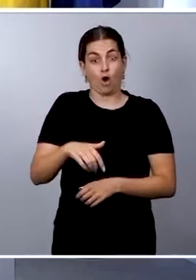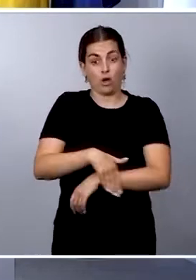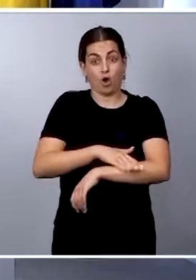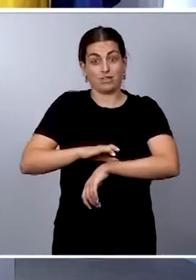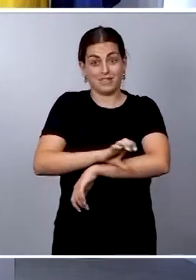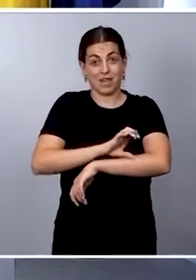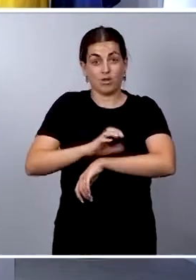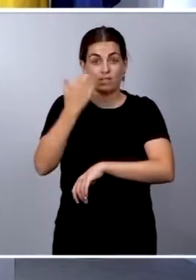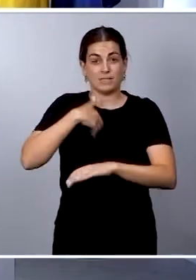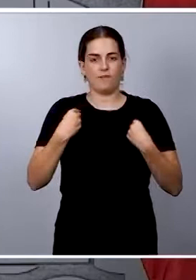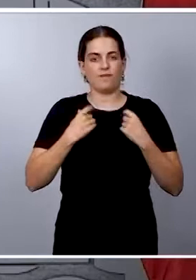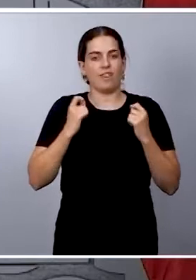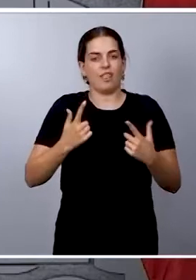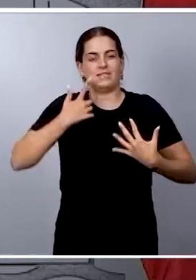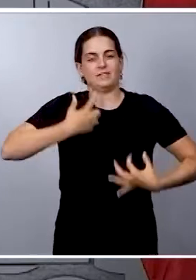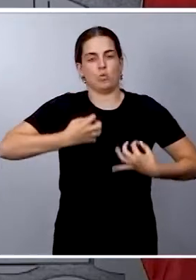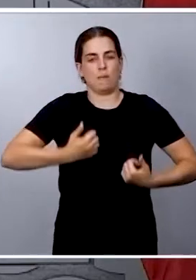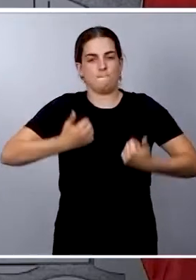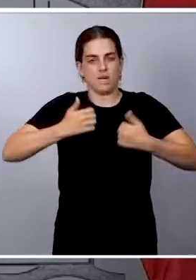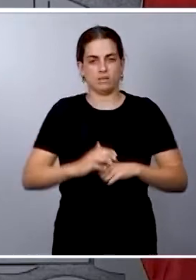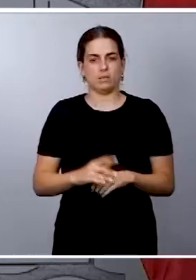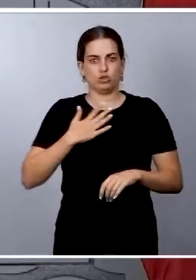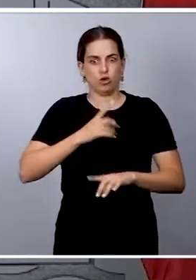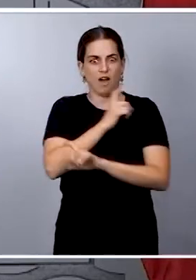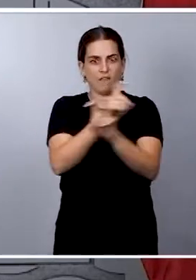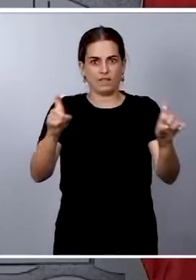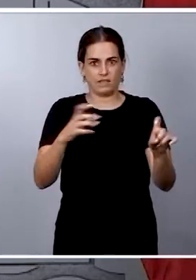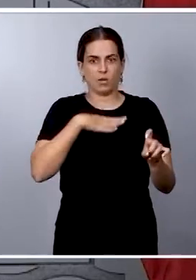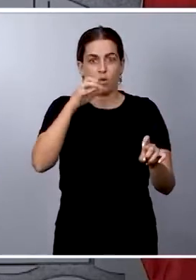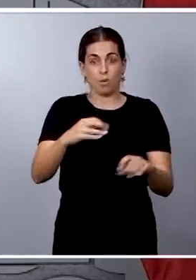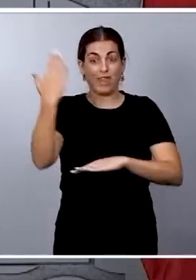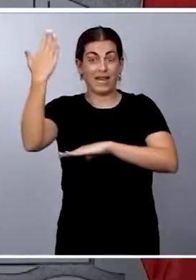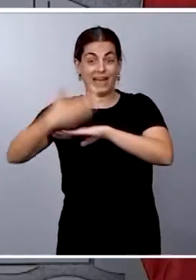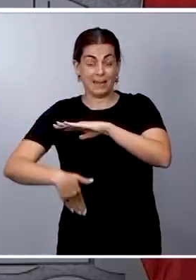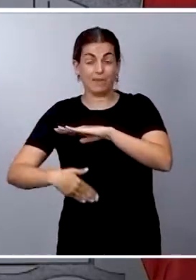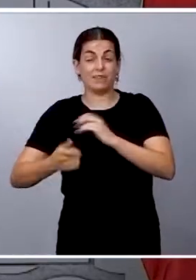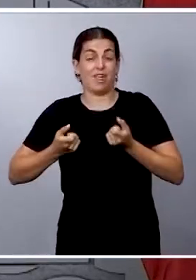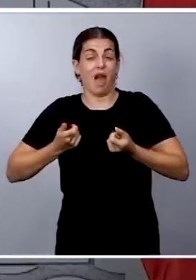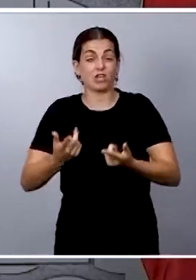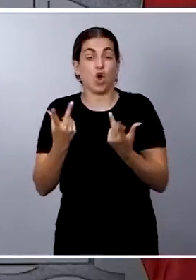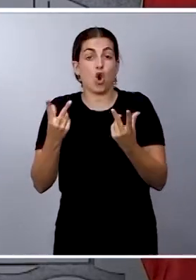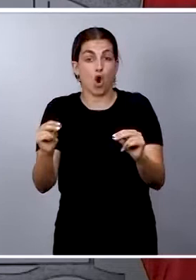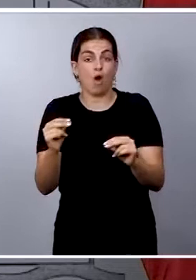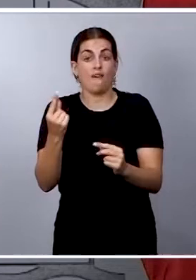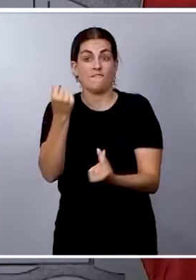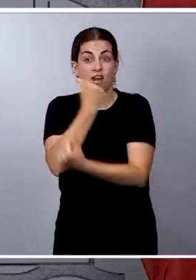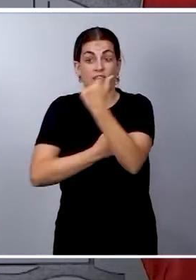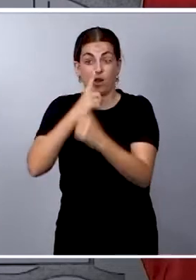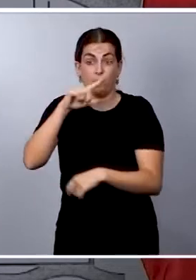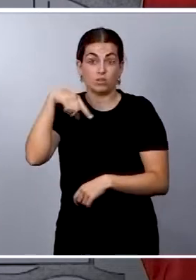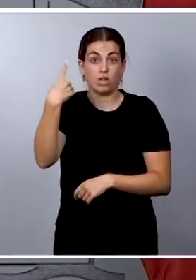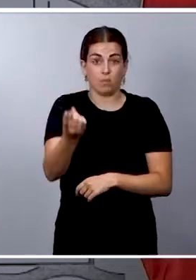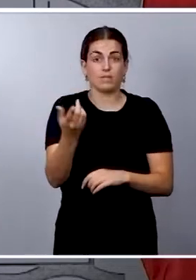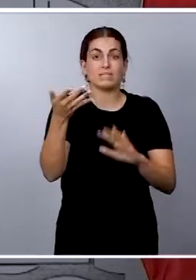Estado para 2023. El límite de gasto no financiero se situará en el próximo año en 198